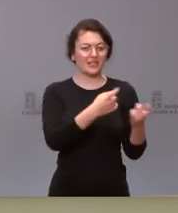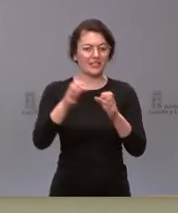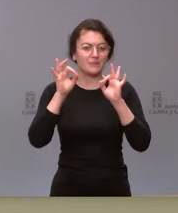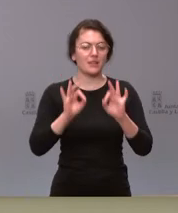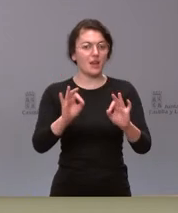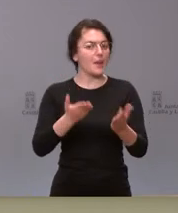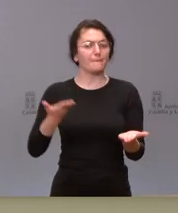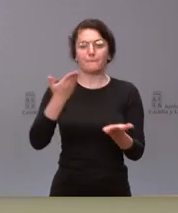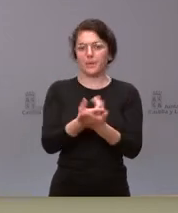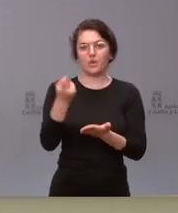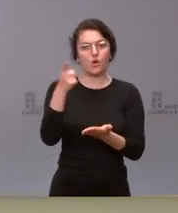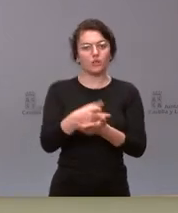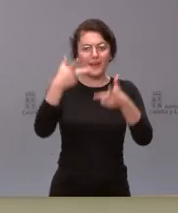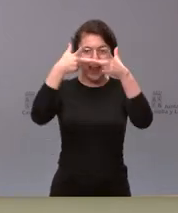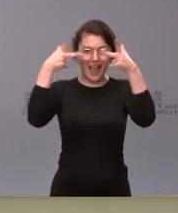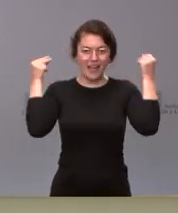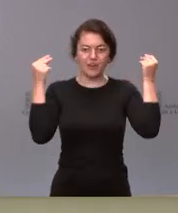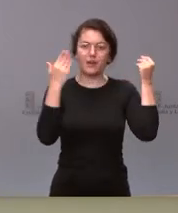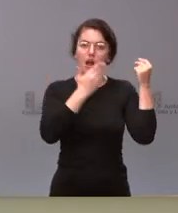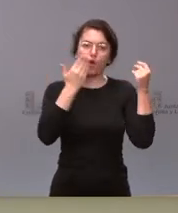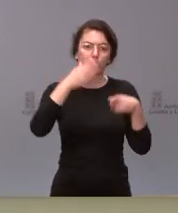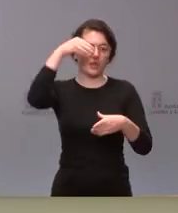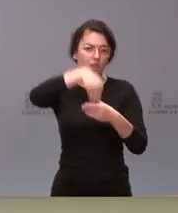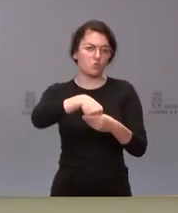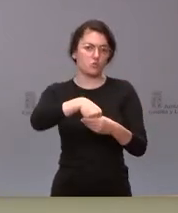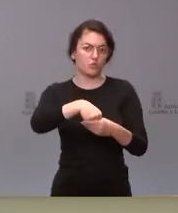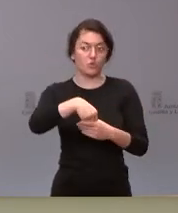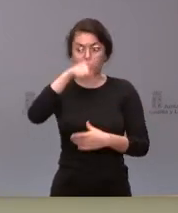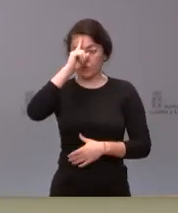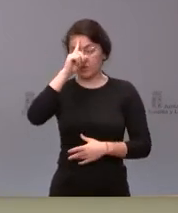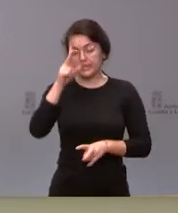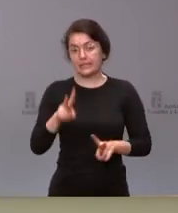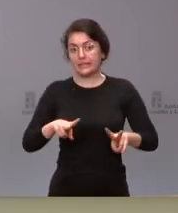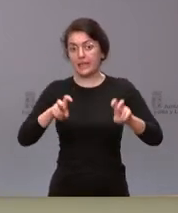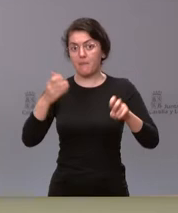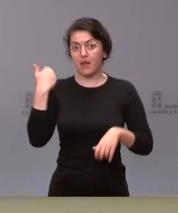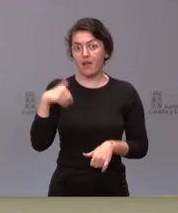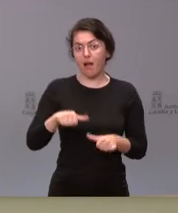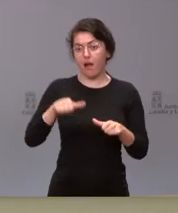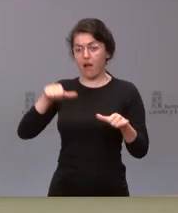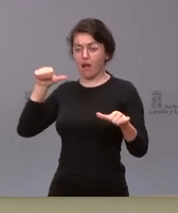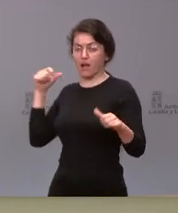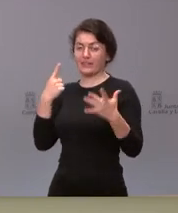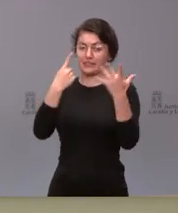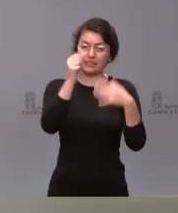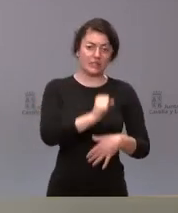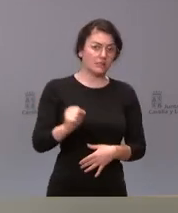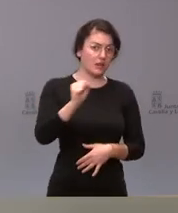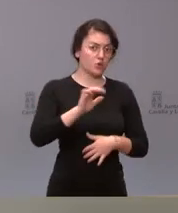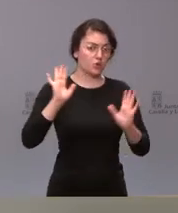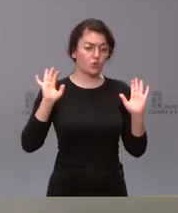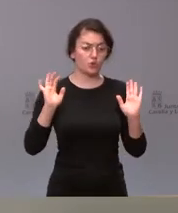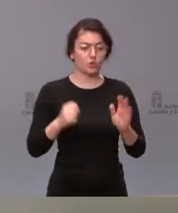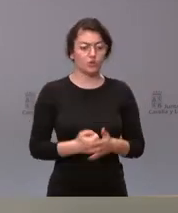escolares en los centros no sé cómo estará este tema que ya se viene de tiempo atrás de hace seis años Pues